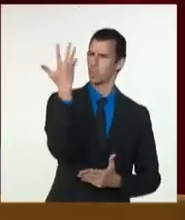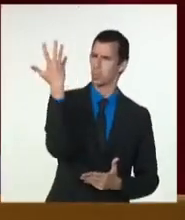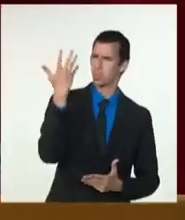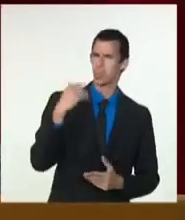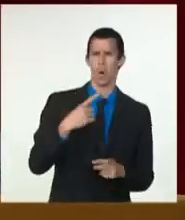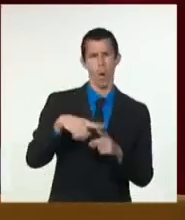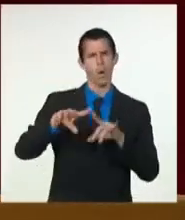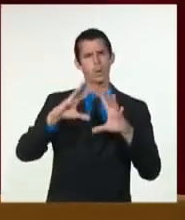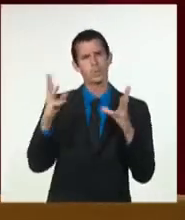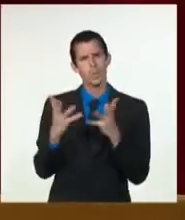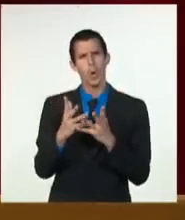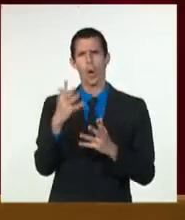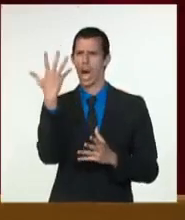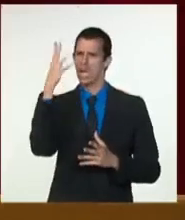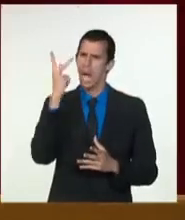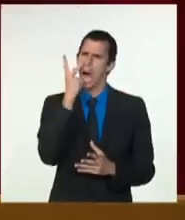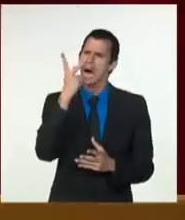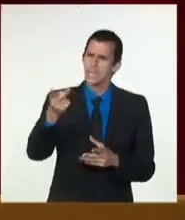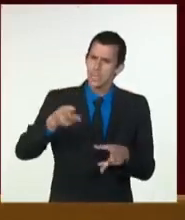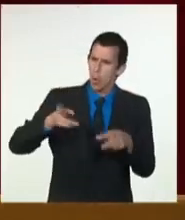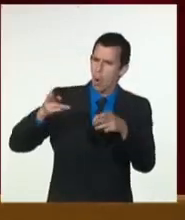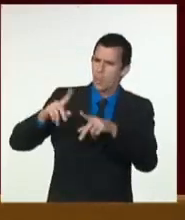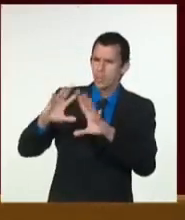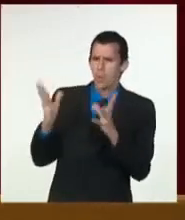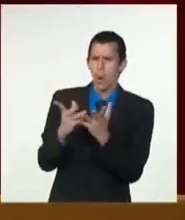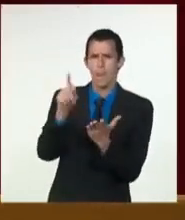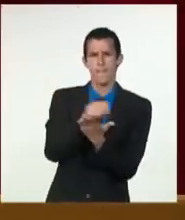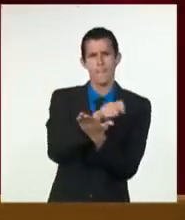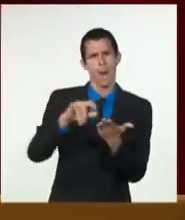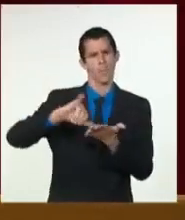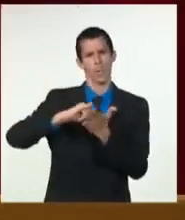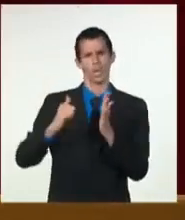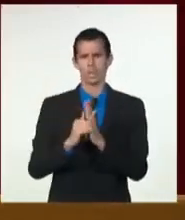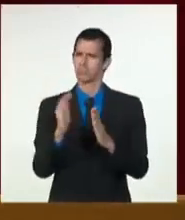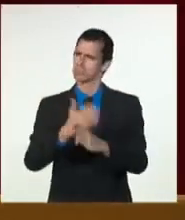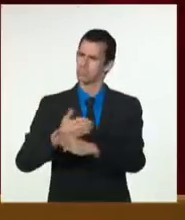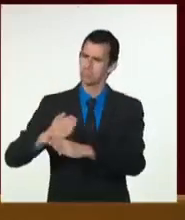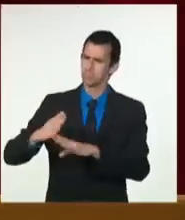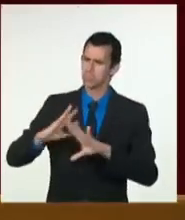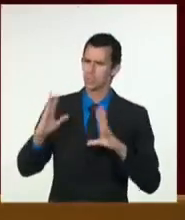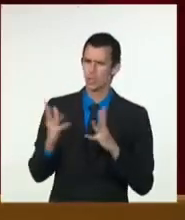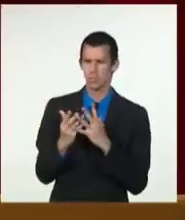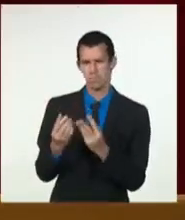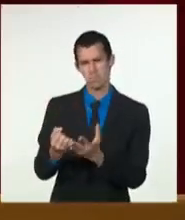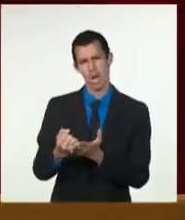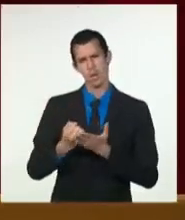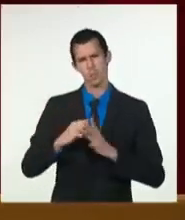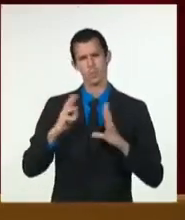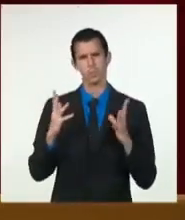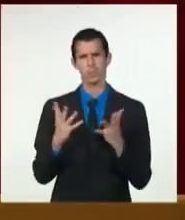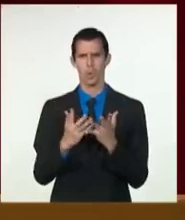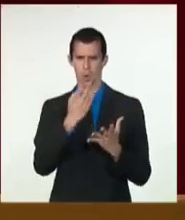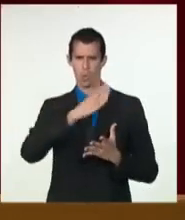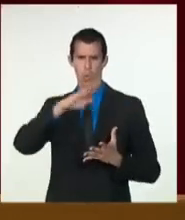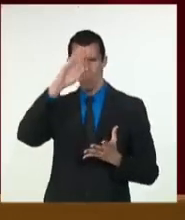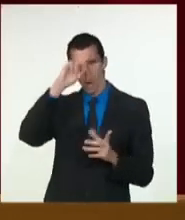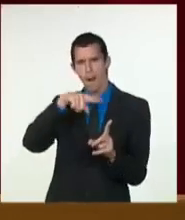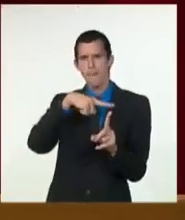incentivar el debate desde el sur y han contribuido a la defensa de los intereses de los países en desarrollo.